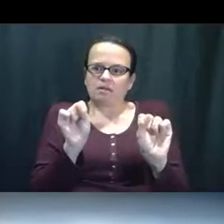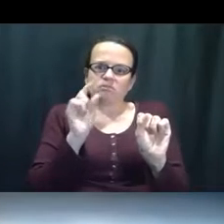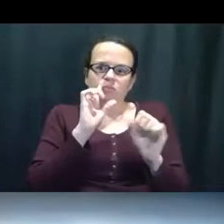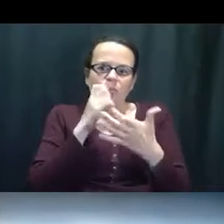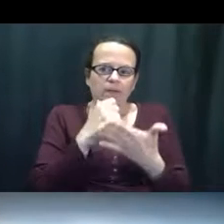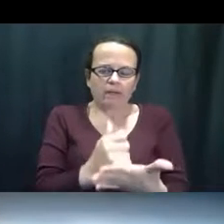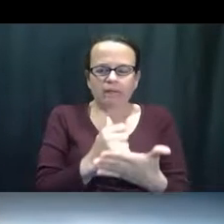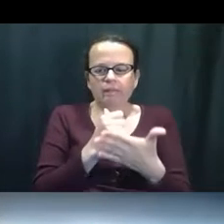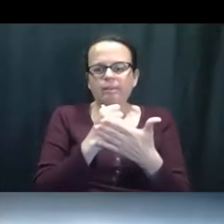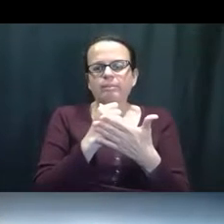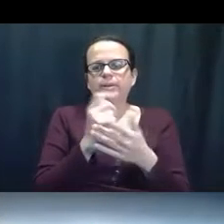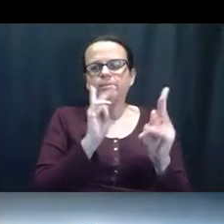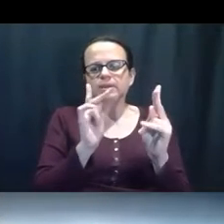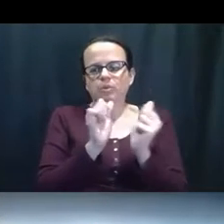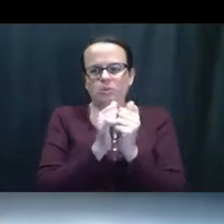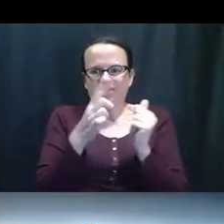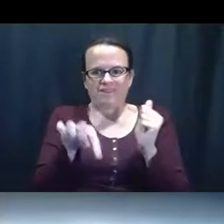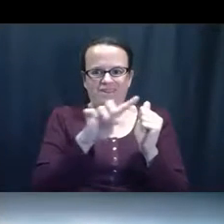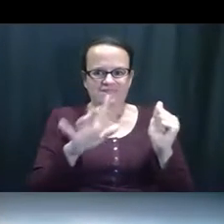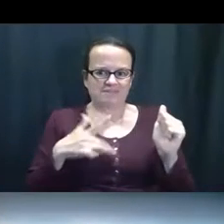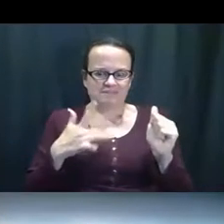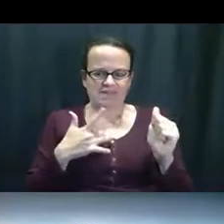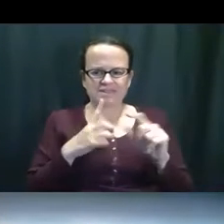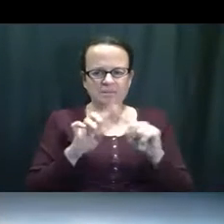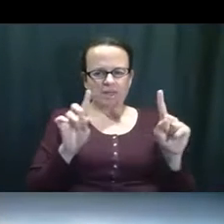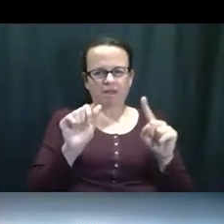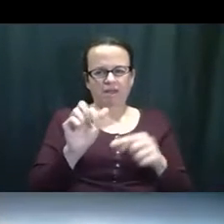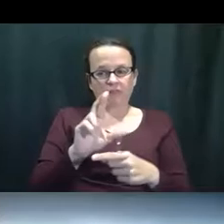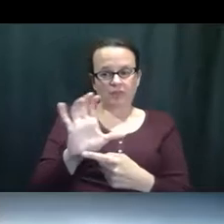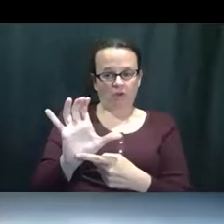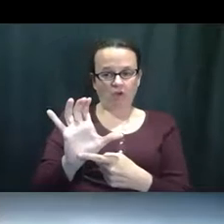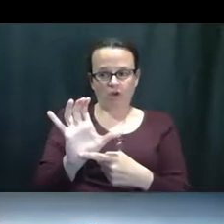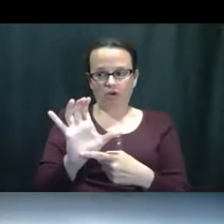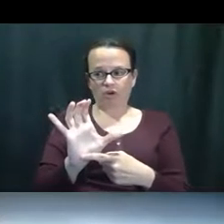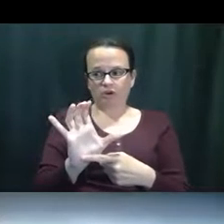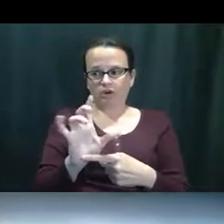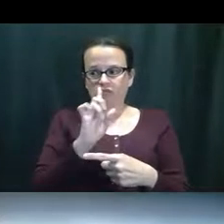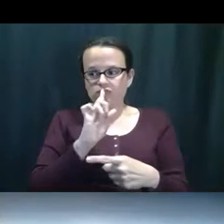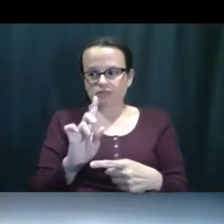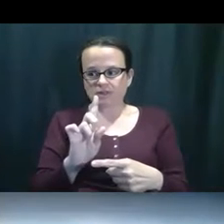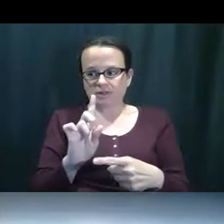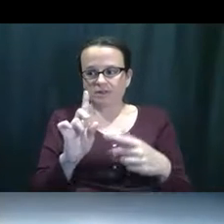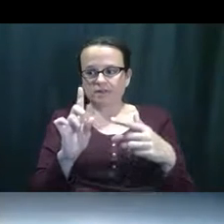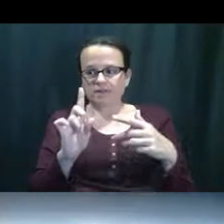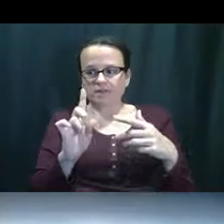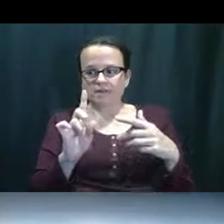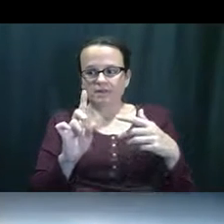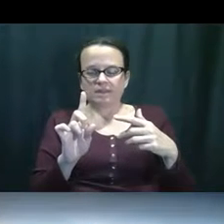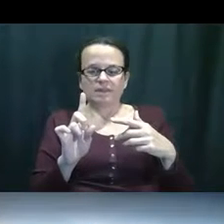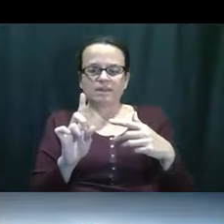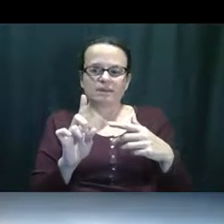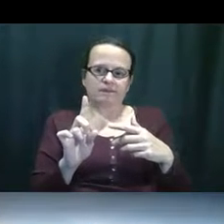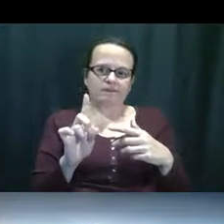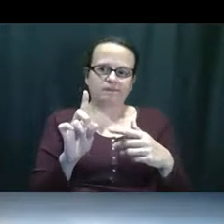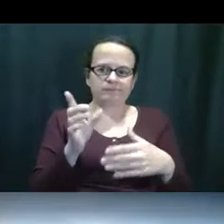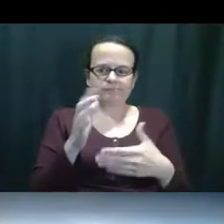podemos ayudar a la gente con estos sentimientos. Pero la ARCA, pero una gran